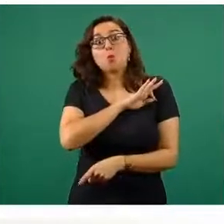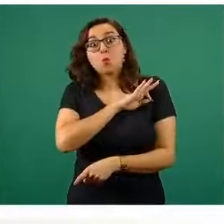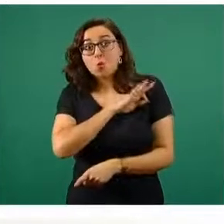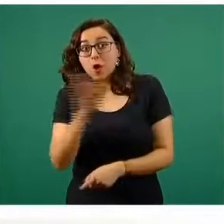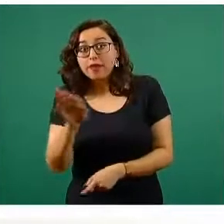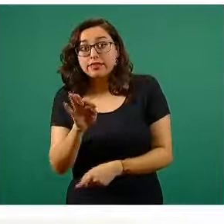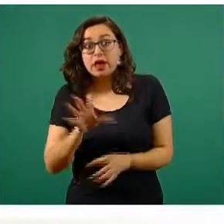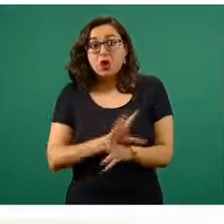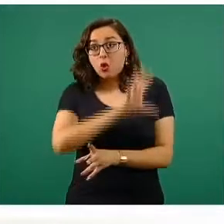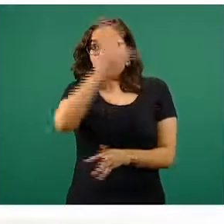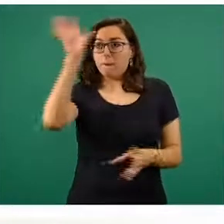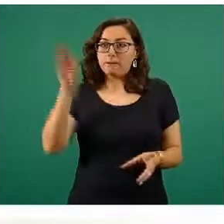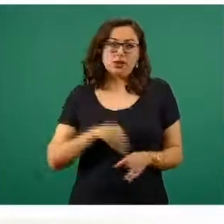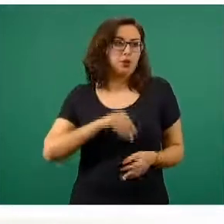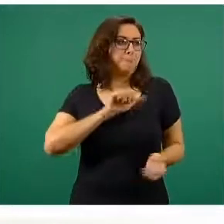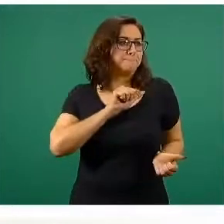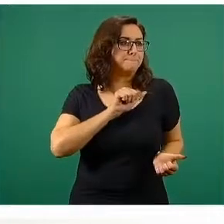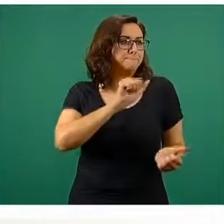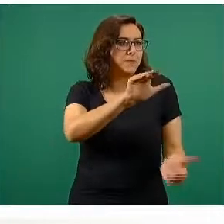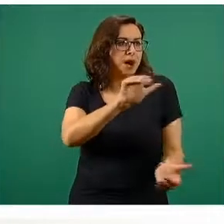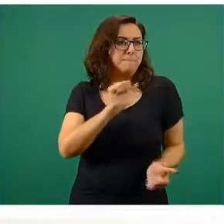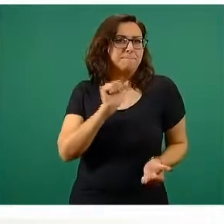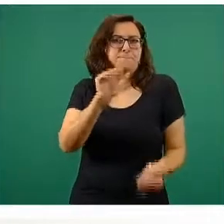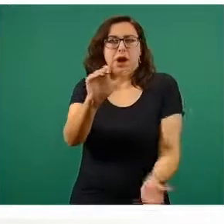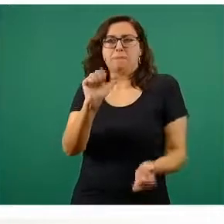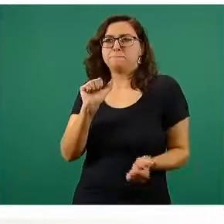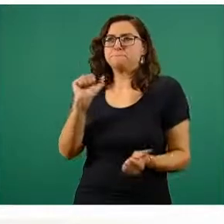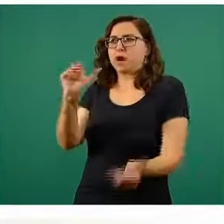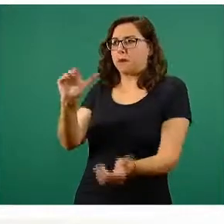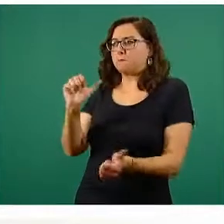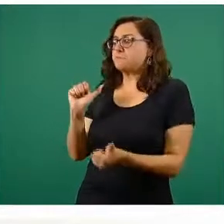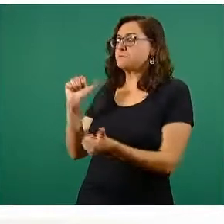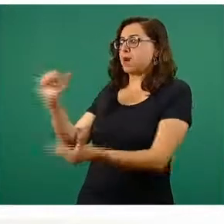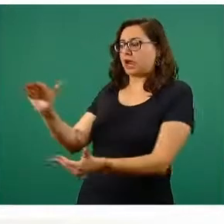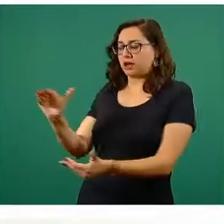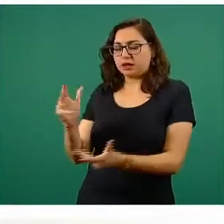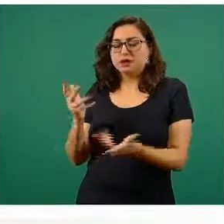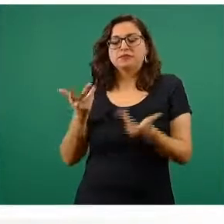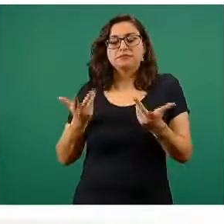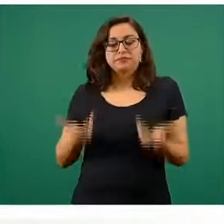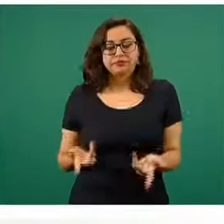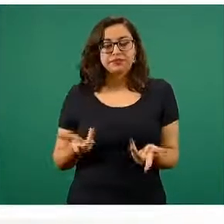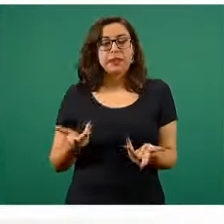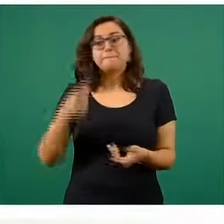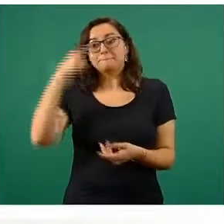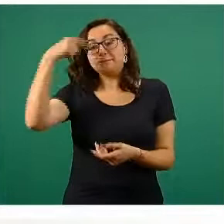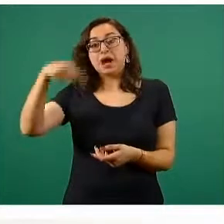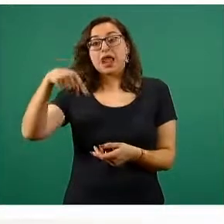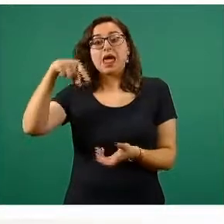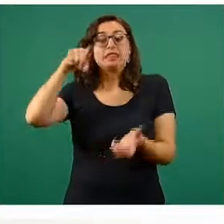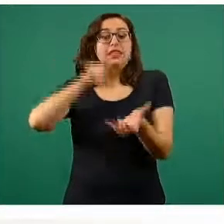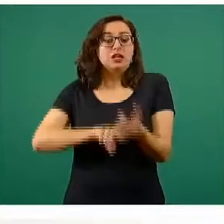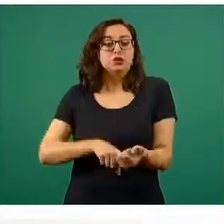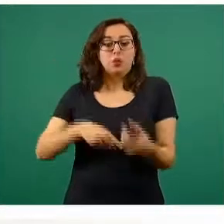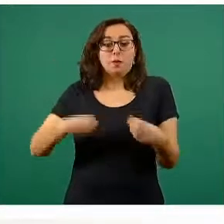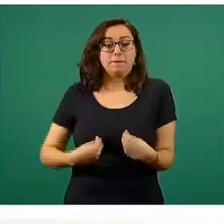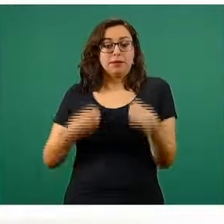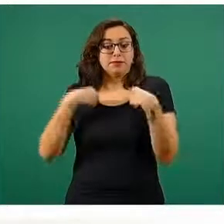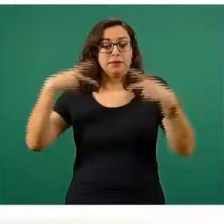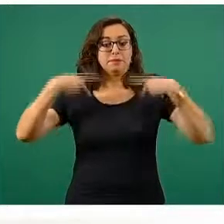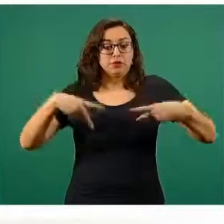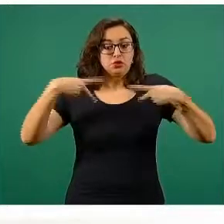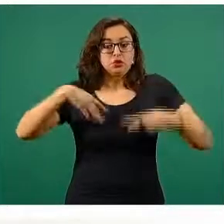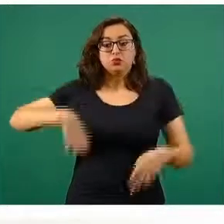totalidad, la gran mayoría de las personas adultas mayores en los municipios